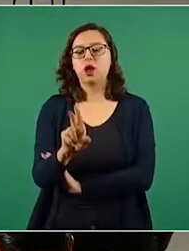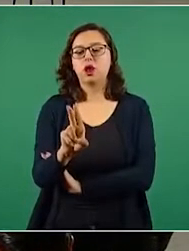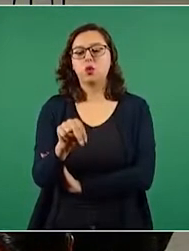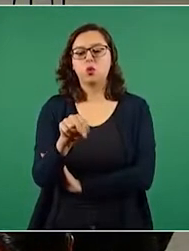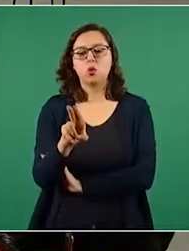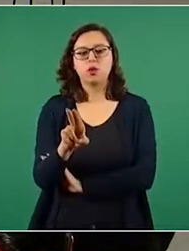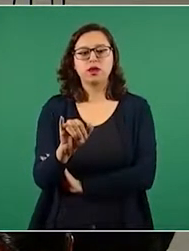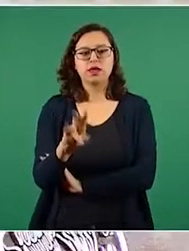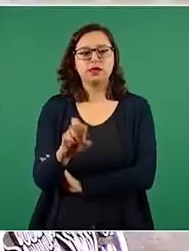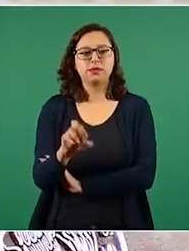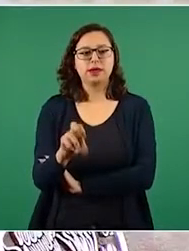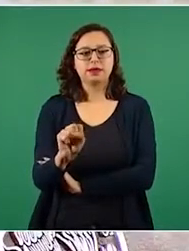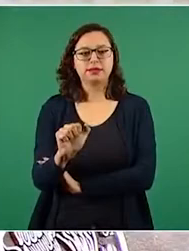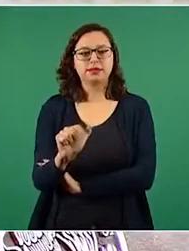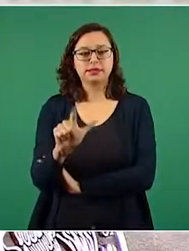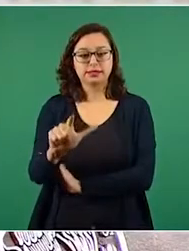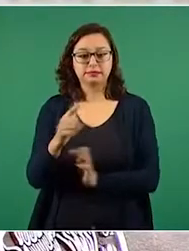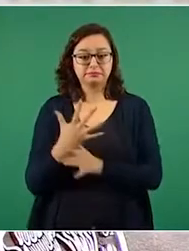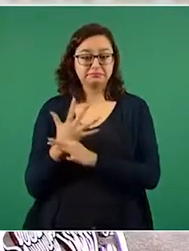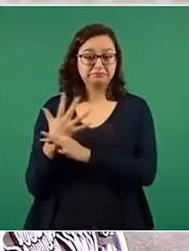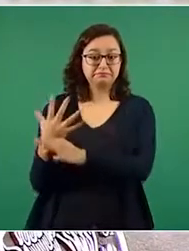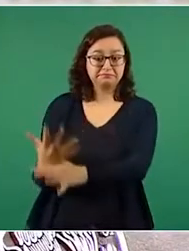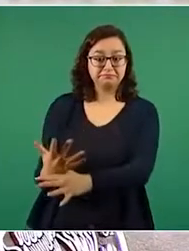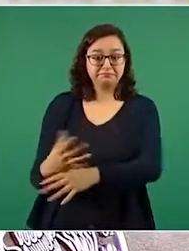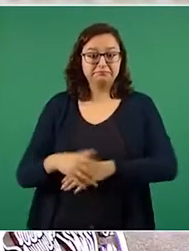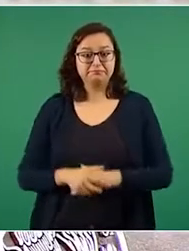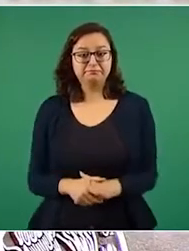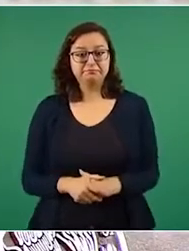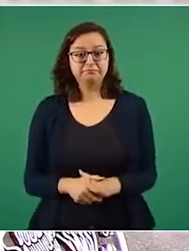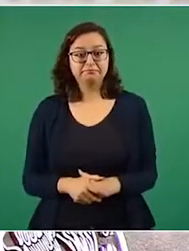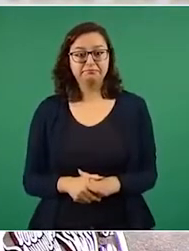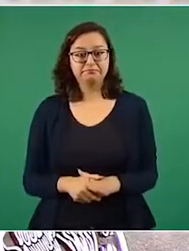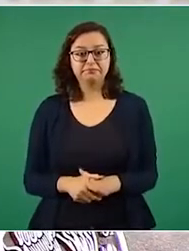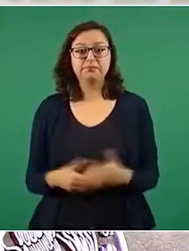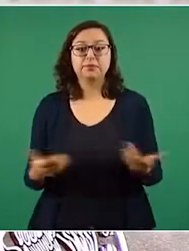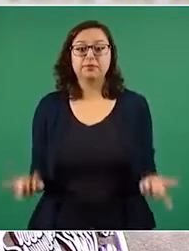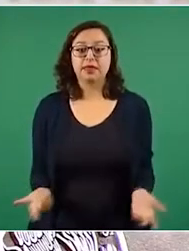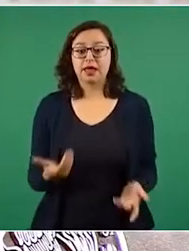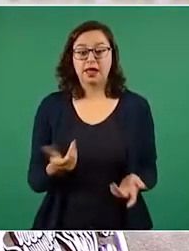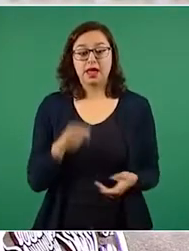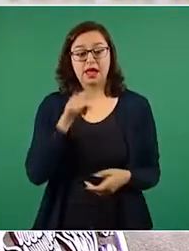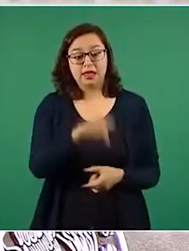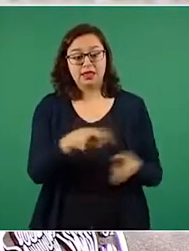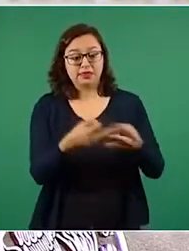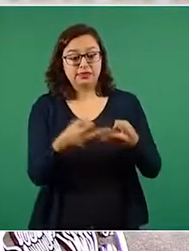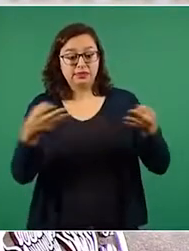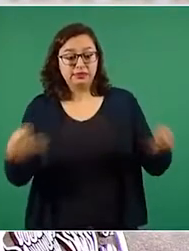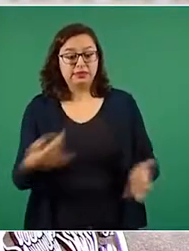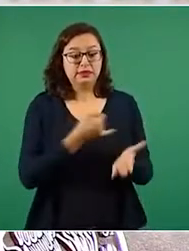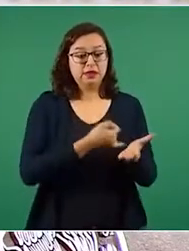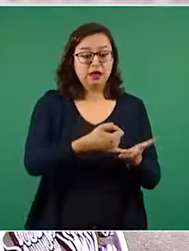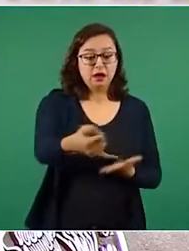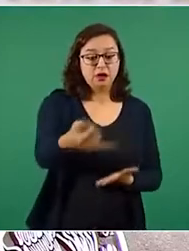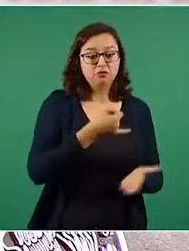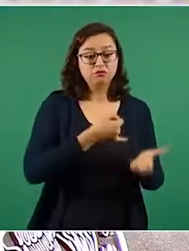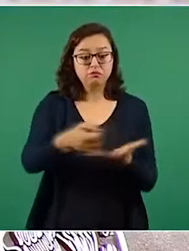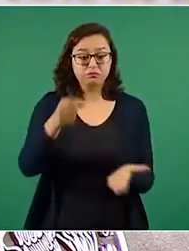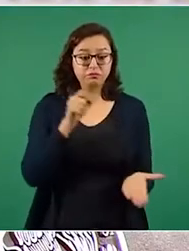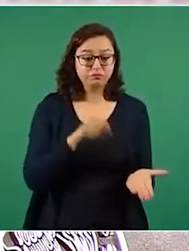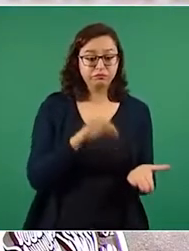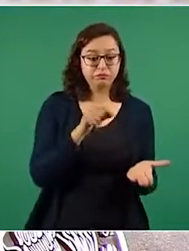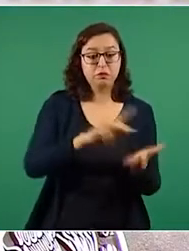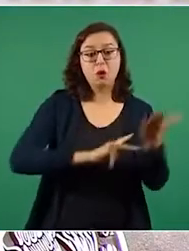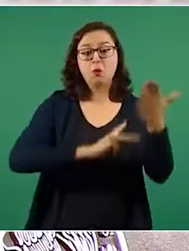Universal asegura que Sedena utiliza herbicida tóxico en terrenos de Sembrando Vida. En una